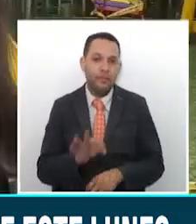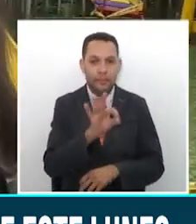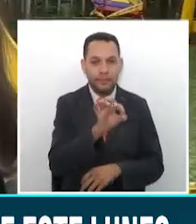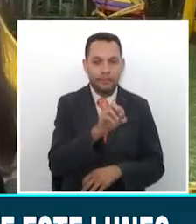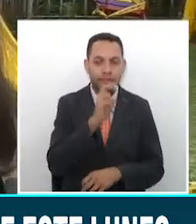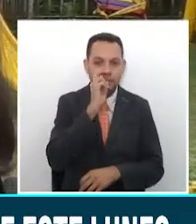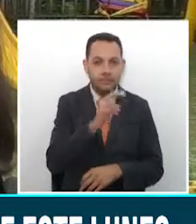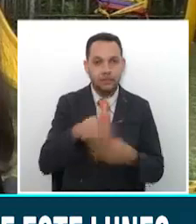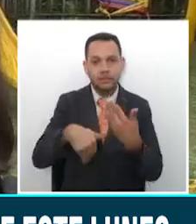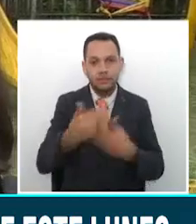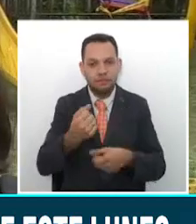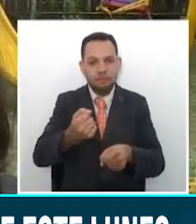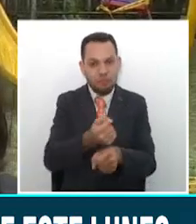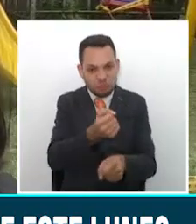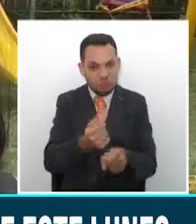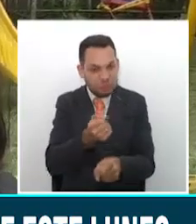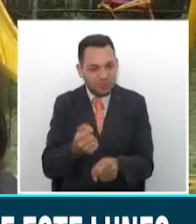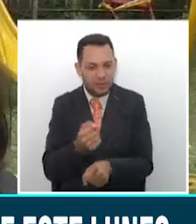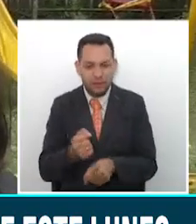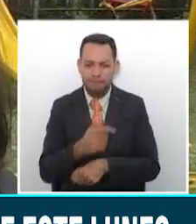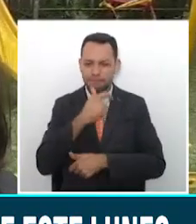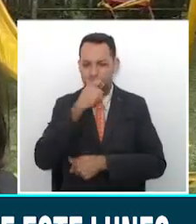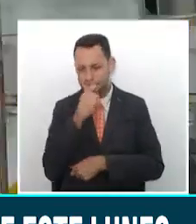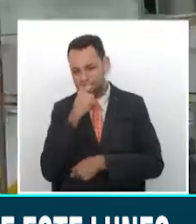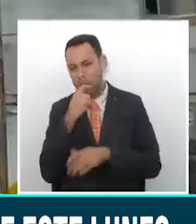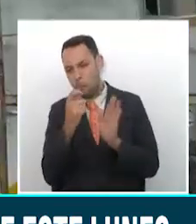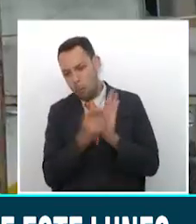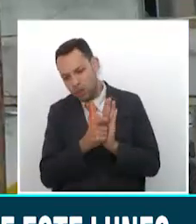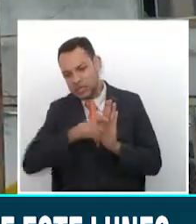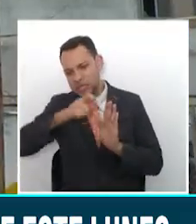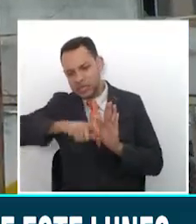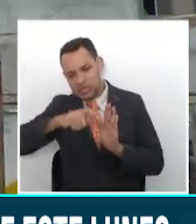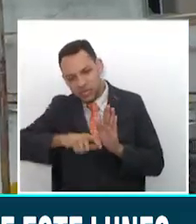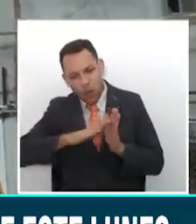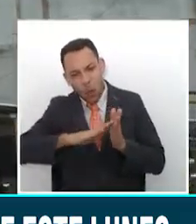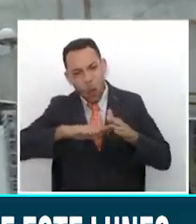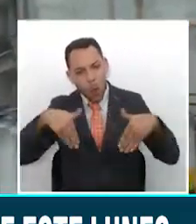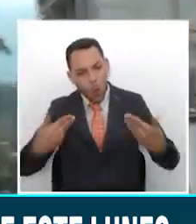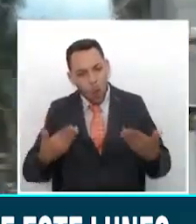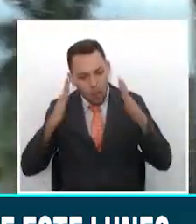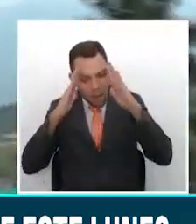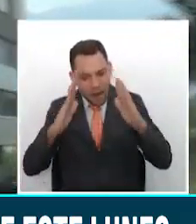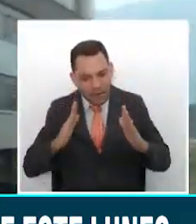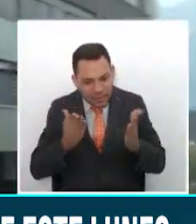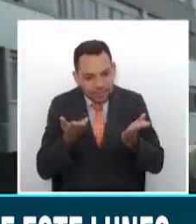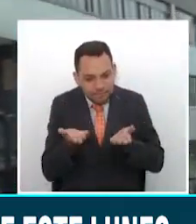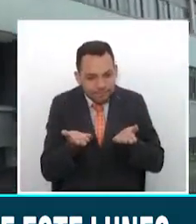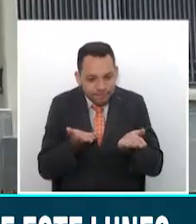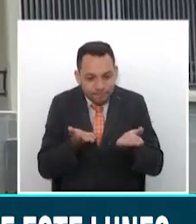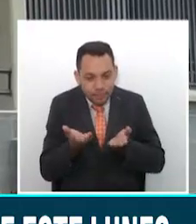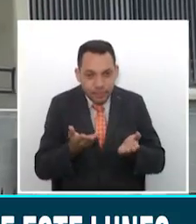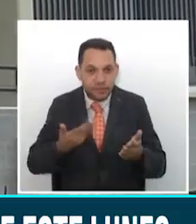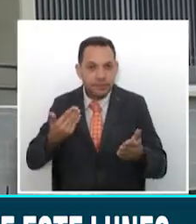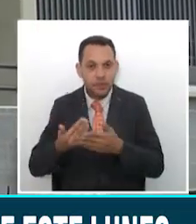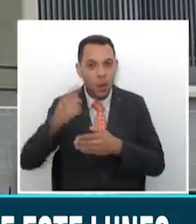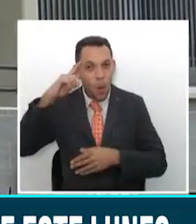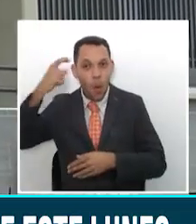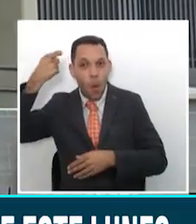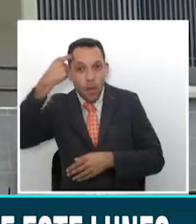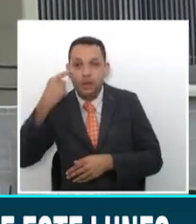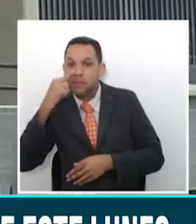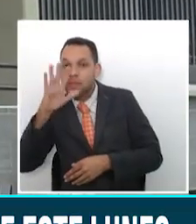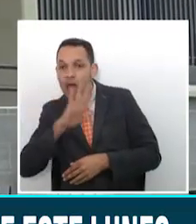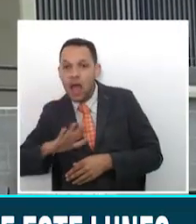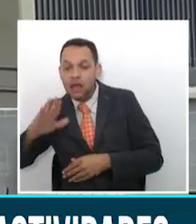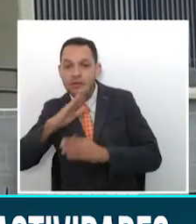regreso de labores presenciales. Sin embargo, existe la necesidad de aclarar la dinámica de atención al cliente en vista de que el Gobierno Nacional amplió el